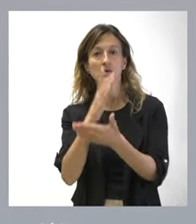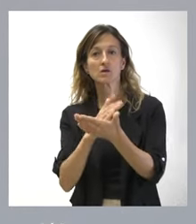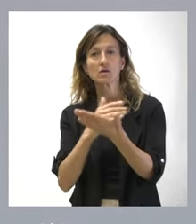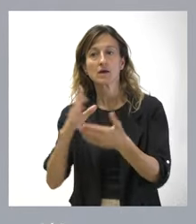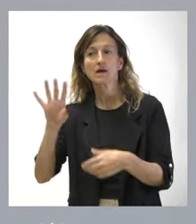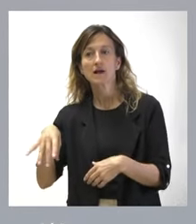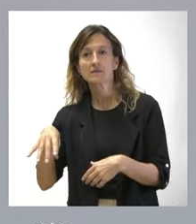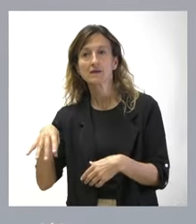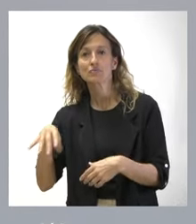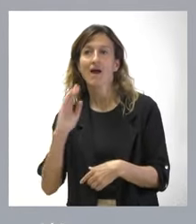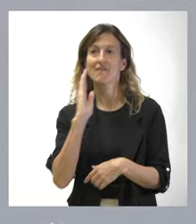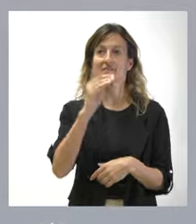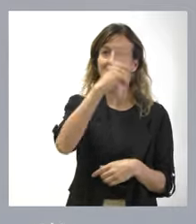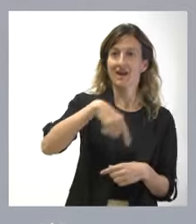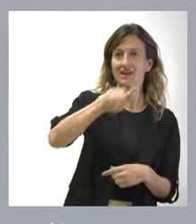en perjuicio de las demás.